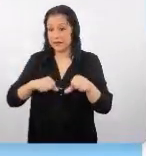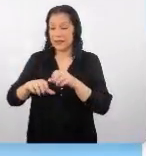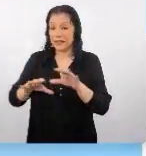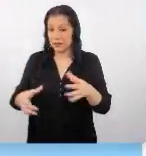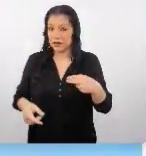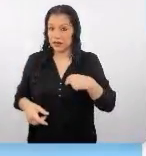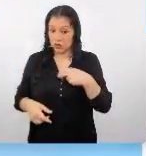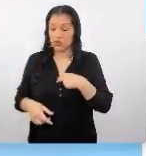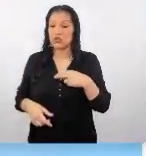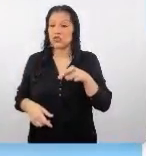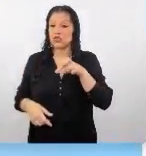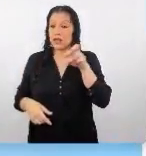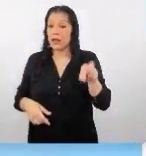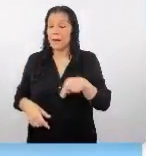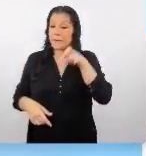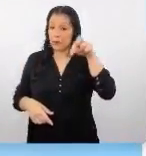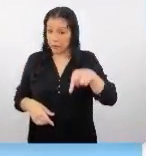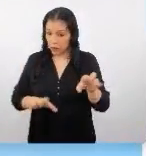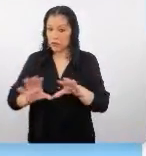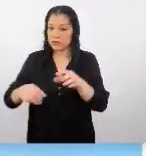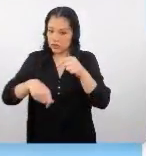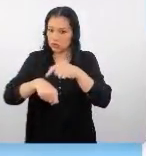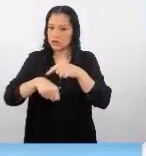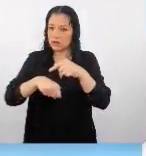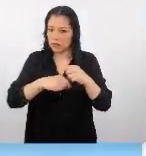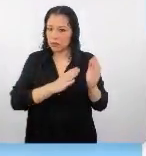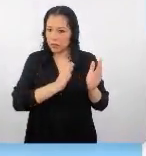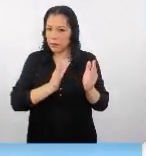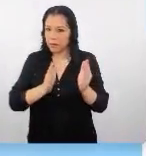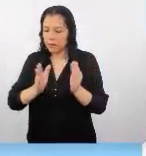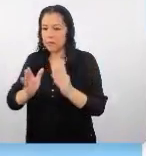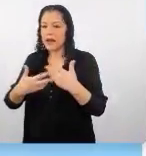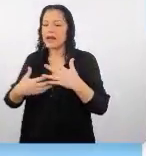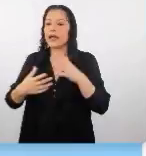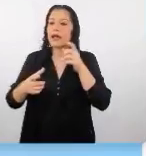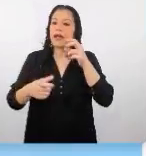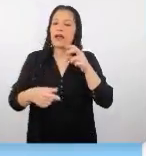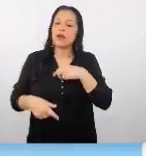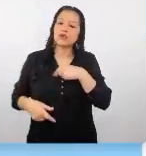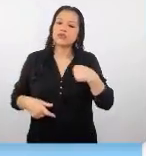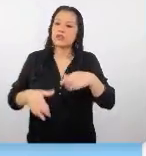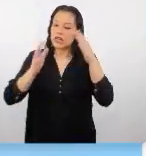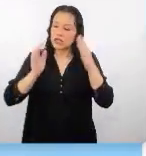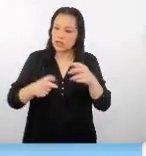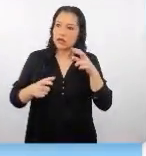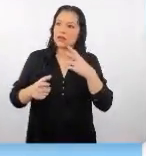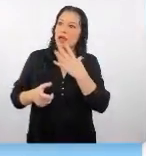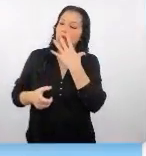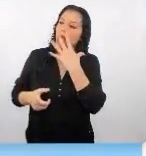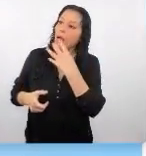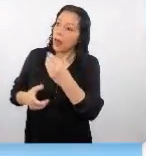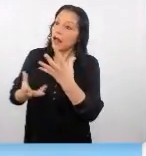desarrollado durante todo este tiempo para captar el interés del potencial turista chino.